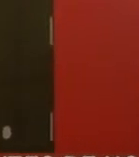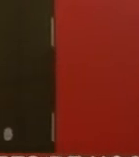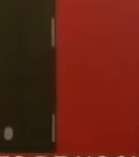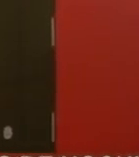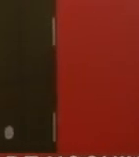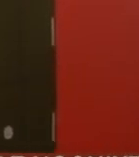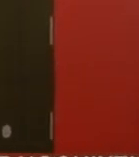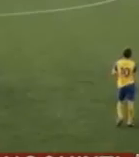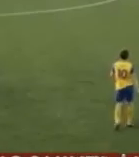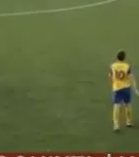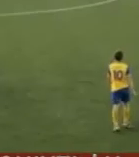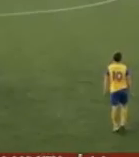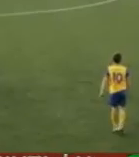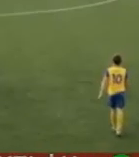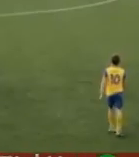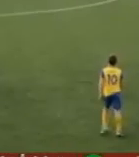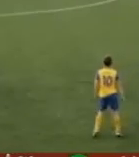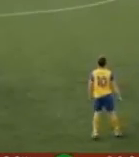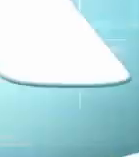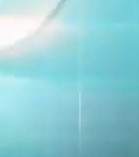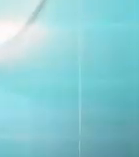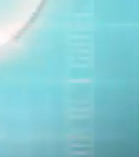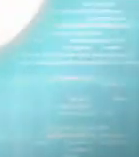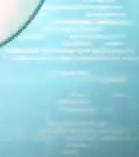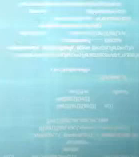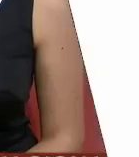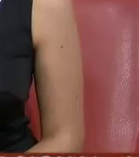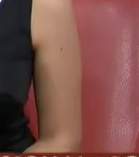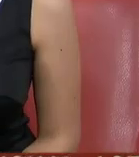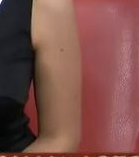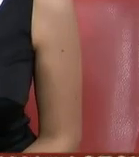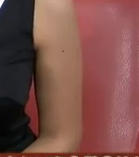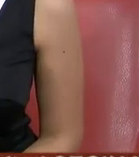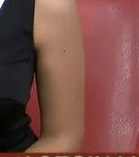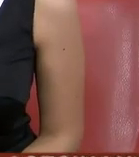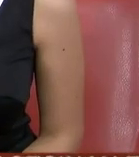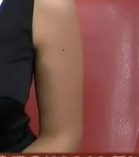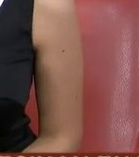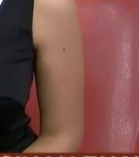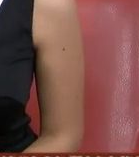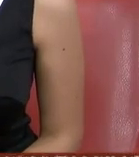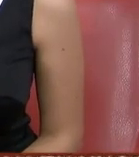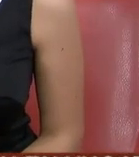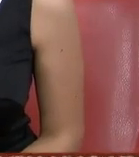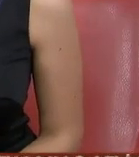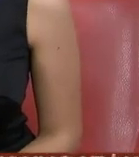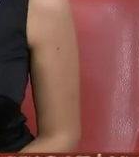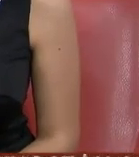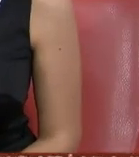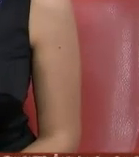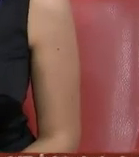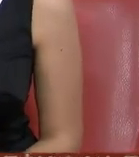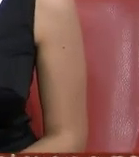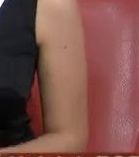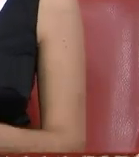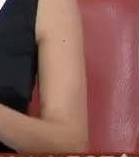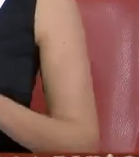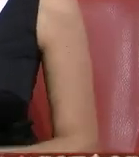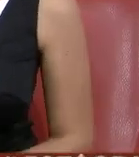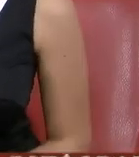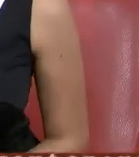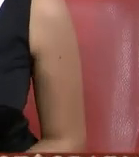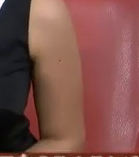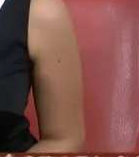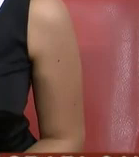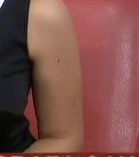o sea un equipo de aficionados que ya pues tienen la visibilidad de cualquier equipo profesional así que tal